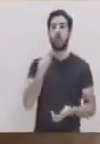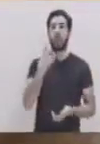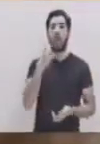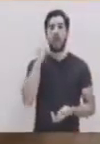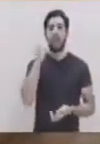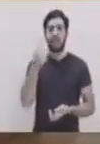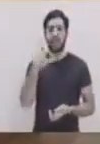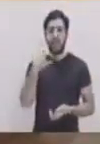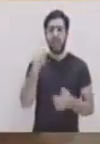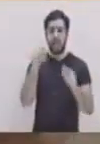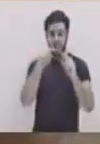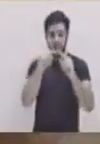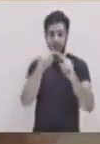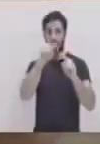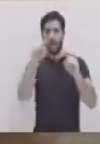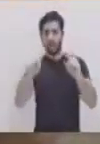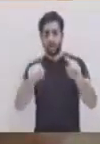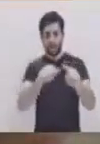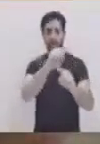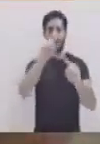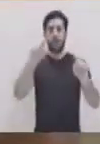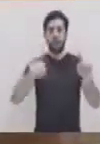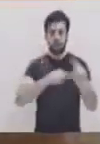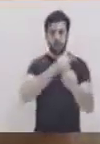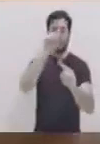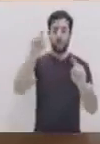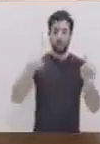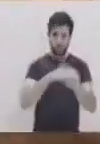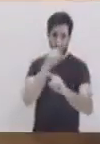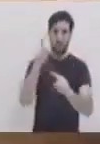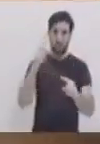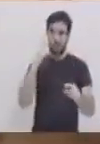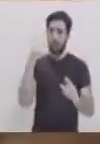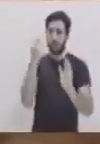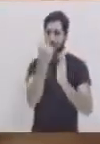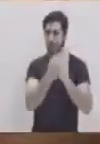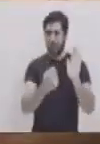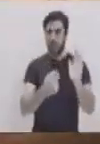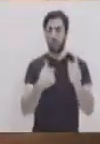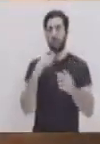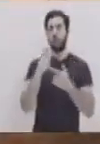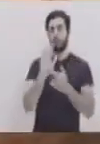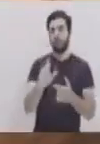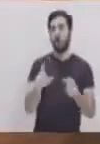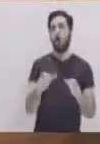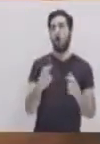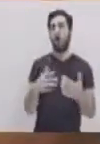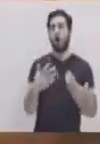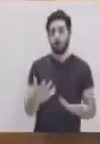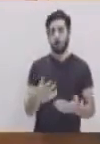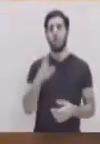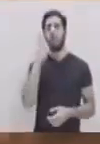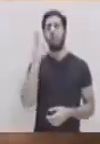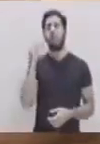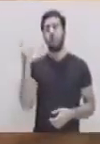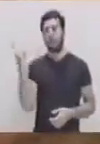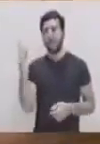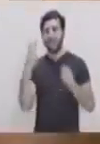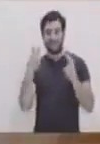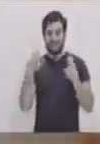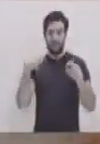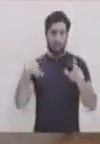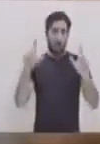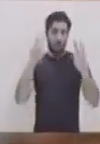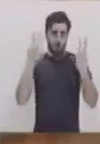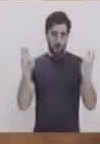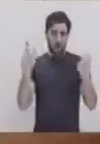centro radial en el cual van a girar repetitivamente el diseño de la simetría. Por eso